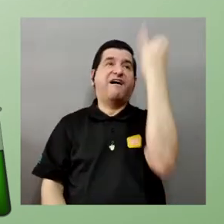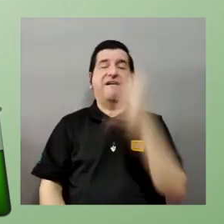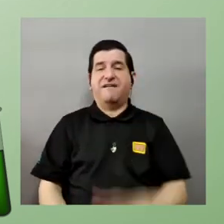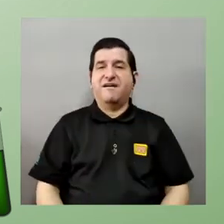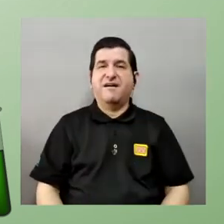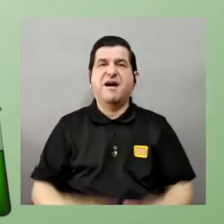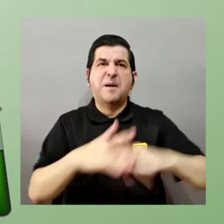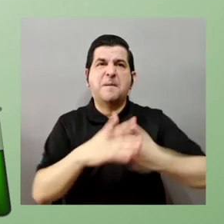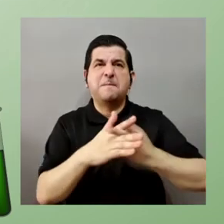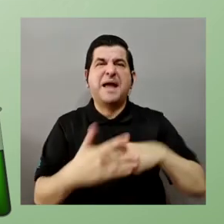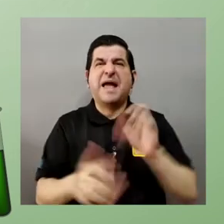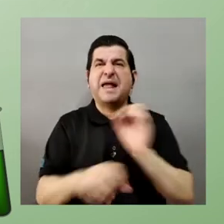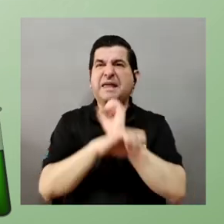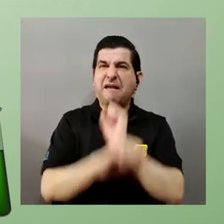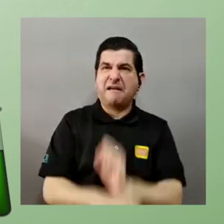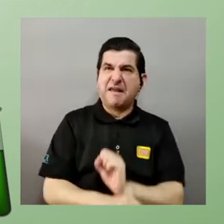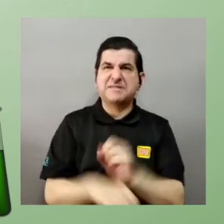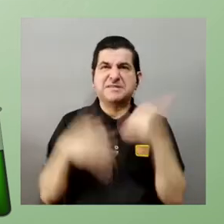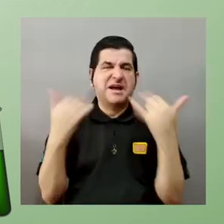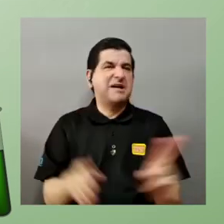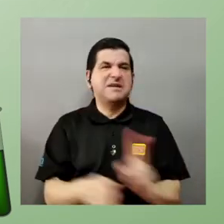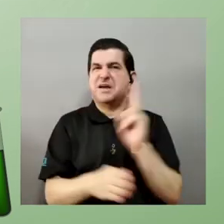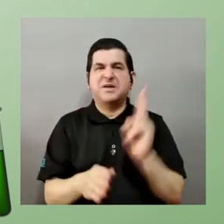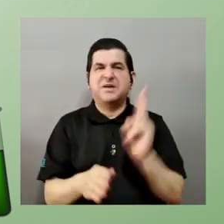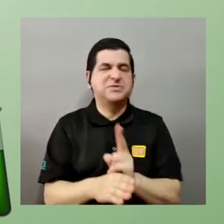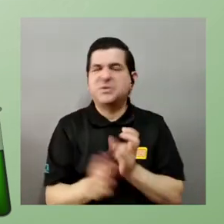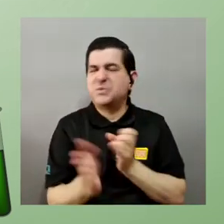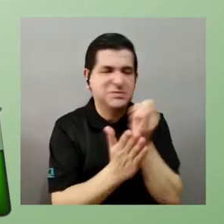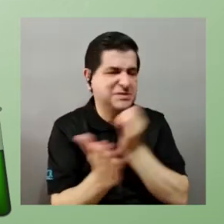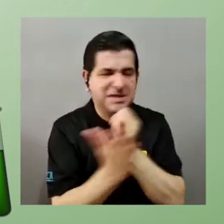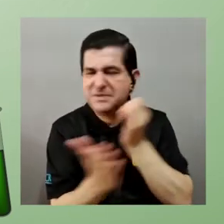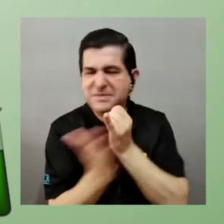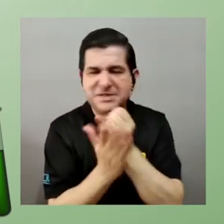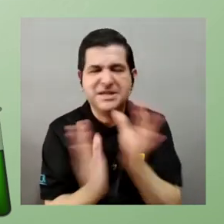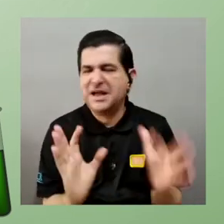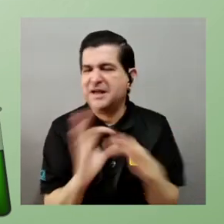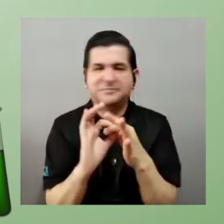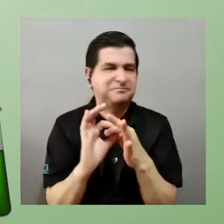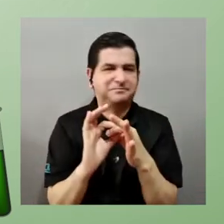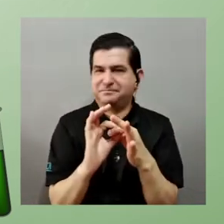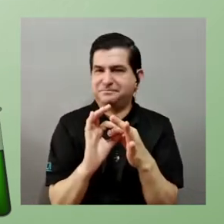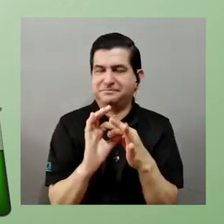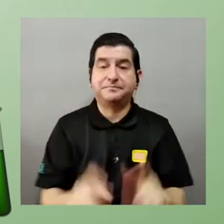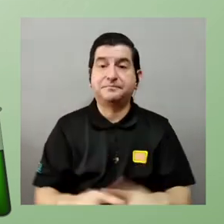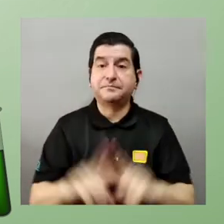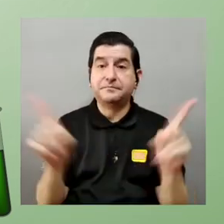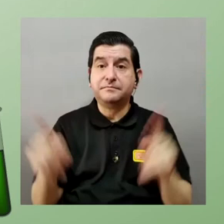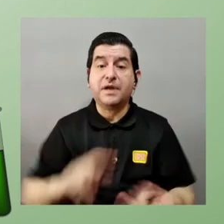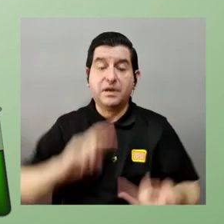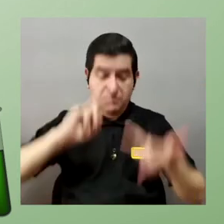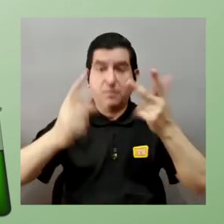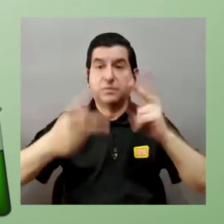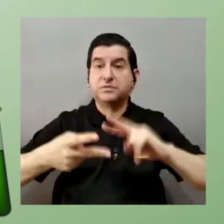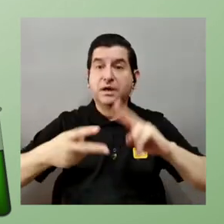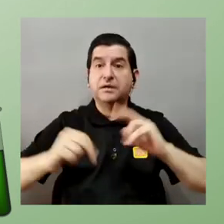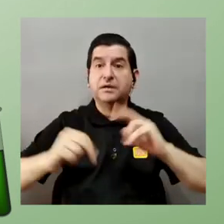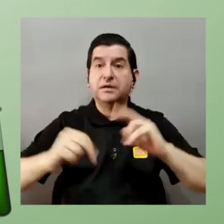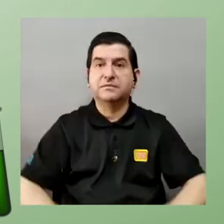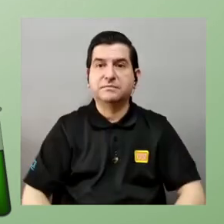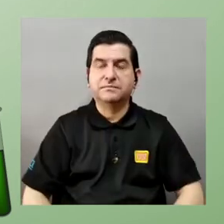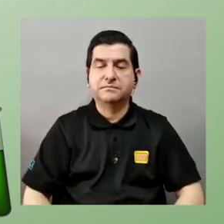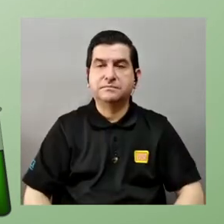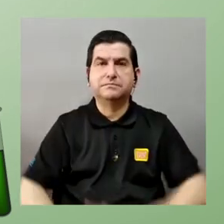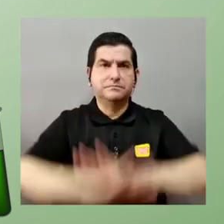da esta idea como que la mecánica clásica ya no se hace investigación alrededor de ella pero es todo lo